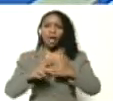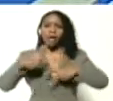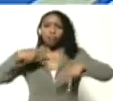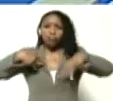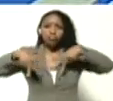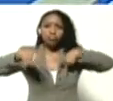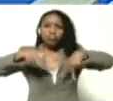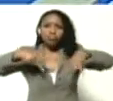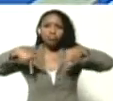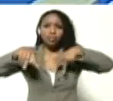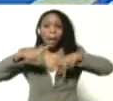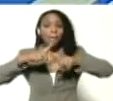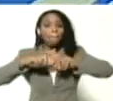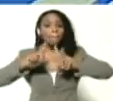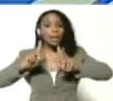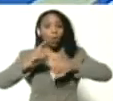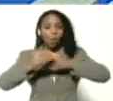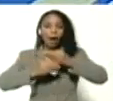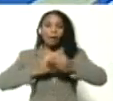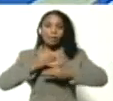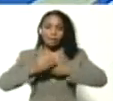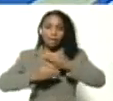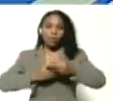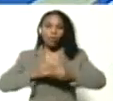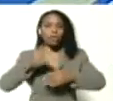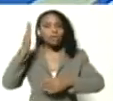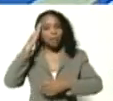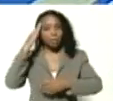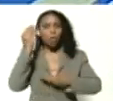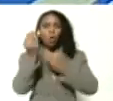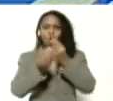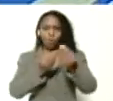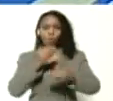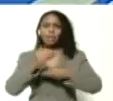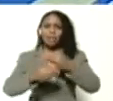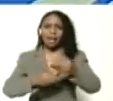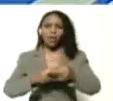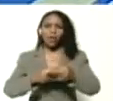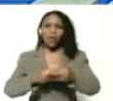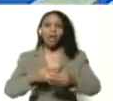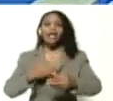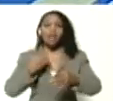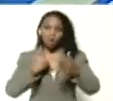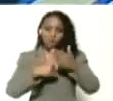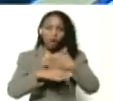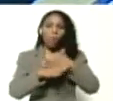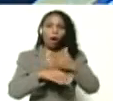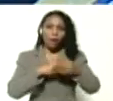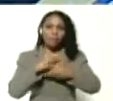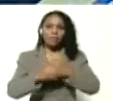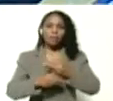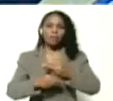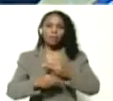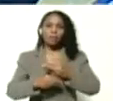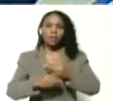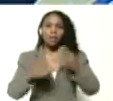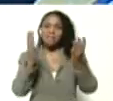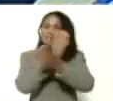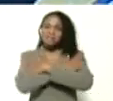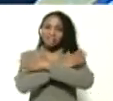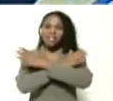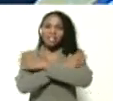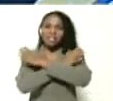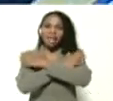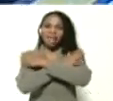pero lo vamos a hacer sabemos cómo hacerlo y lo vamos a hacer felicidades